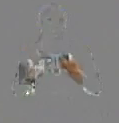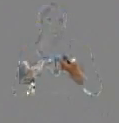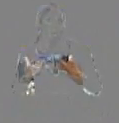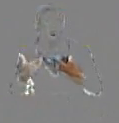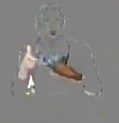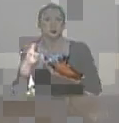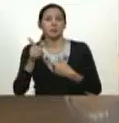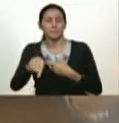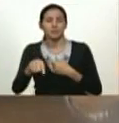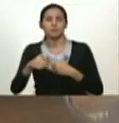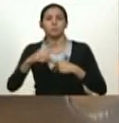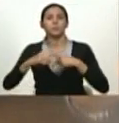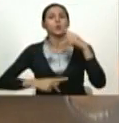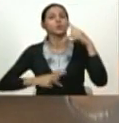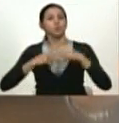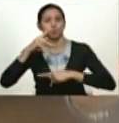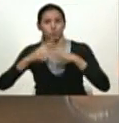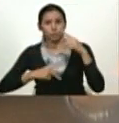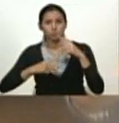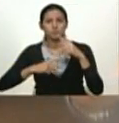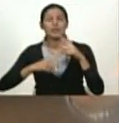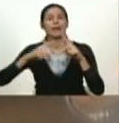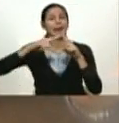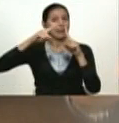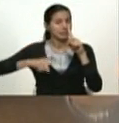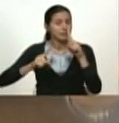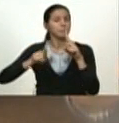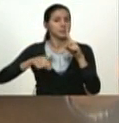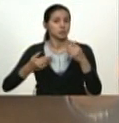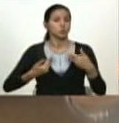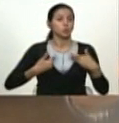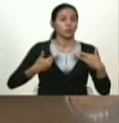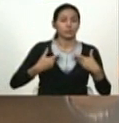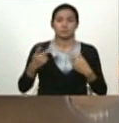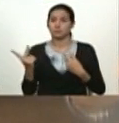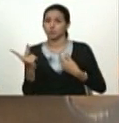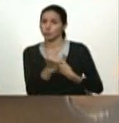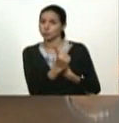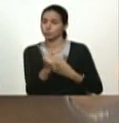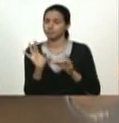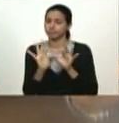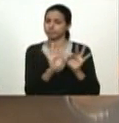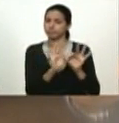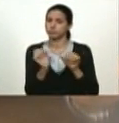producción hidroenergética hay que trabajar de cerca